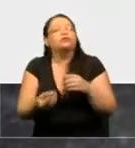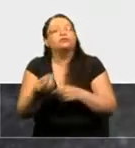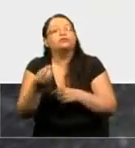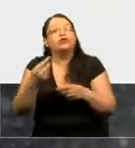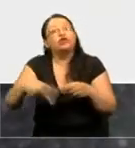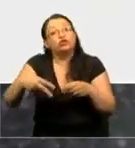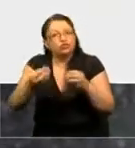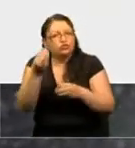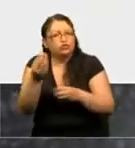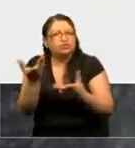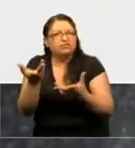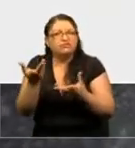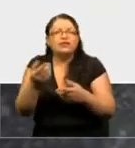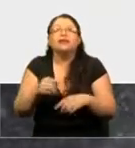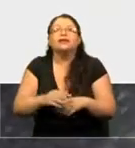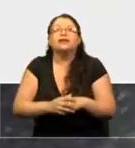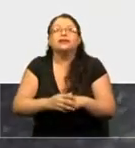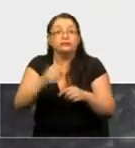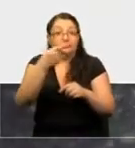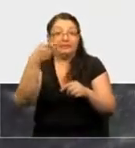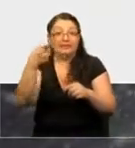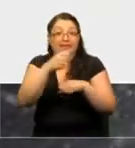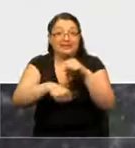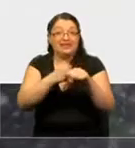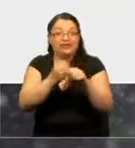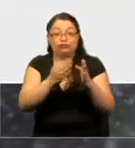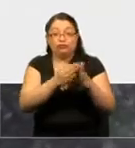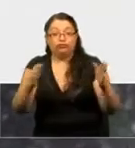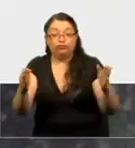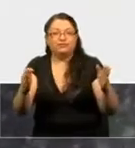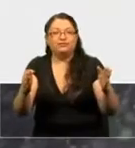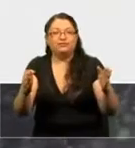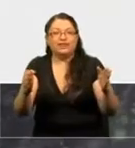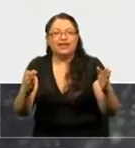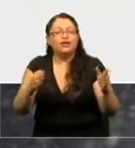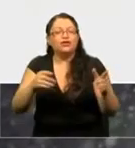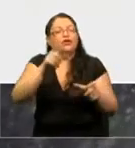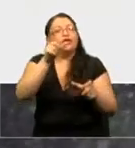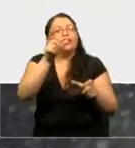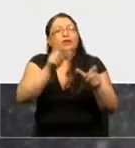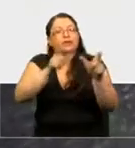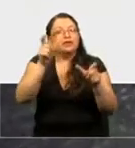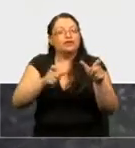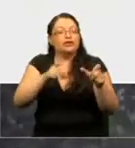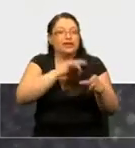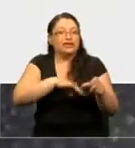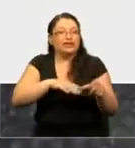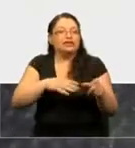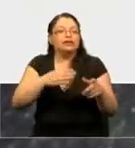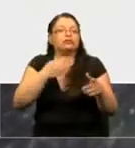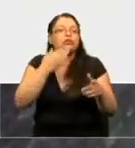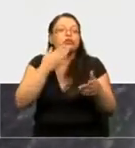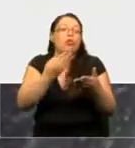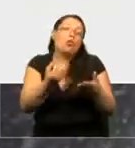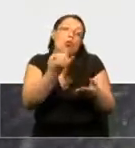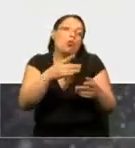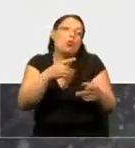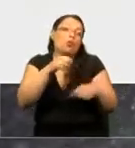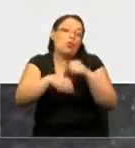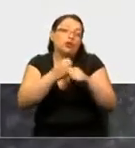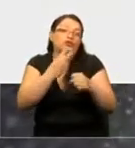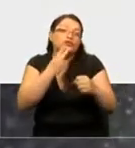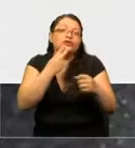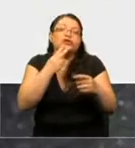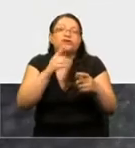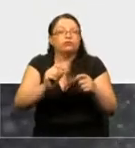simplemente un siglo, las expectativas de vida de los chilenos aumentaron explosivamente. Lo que se observa en esa